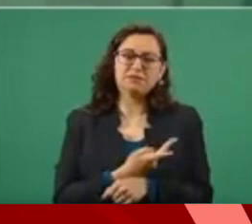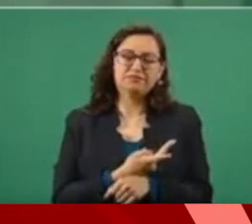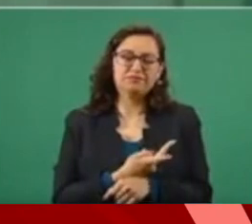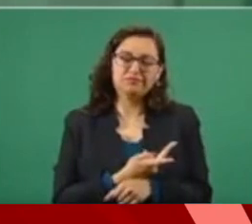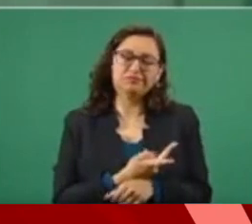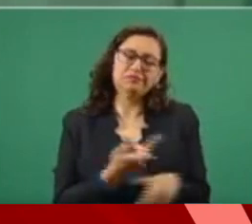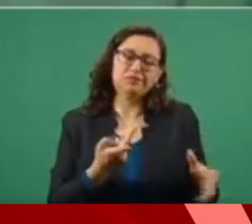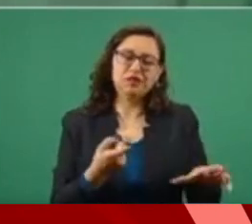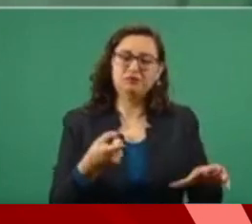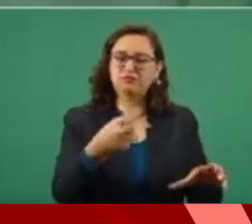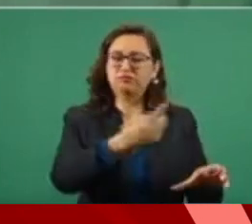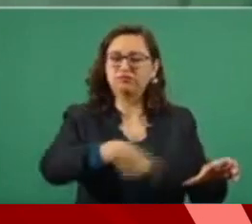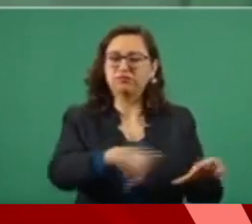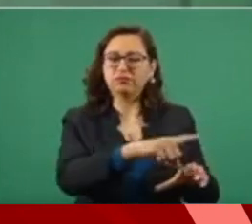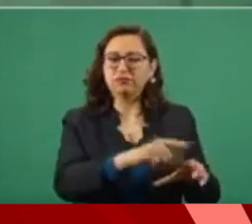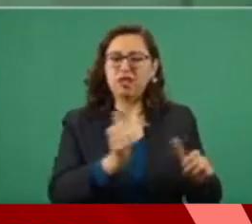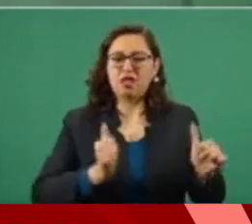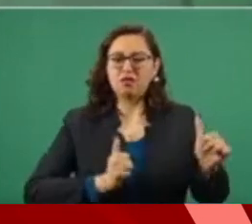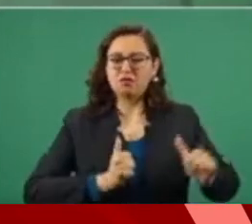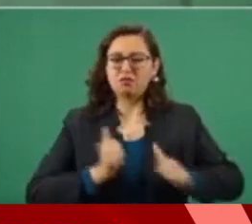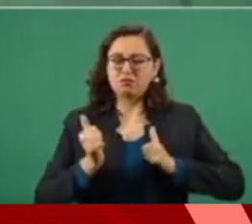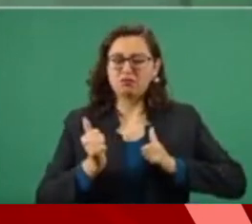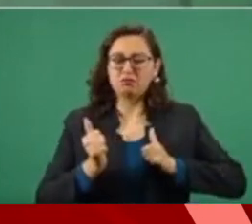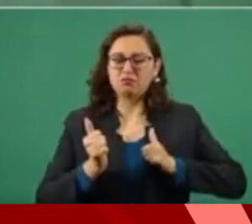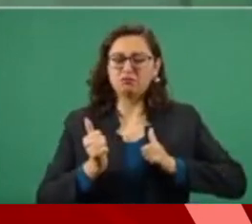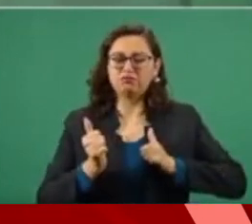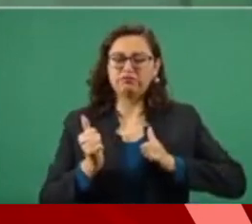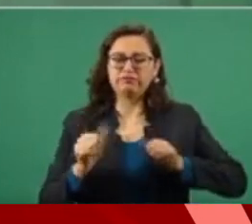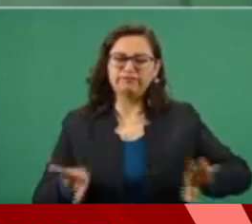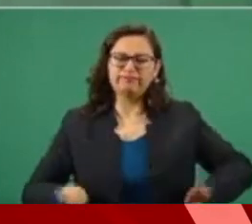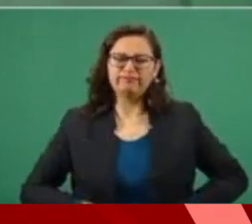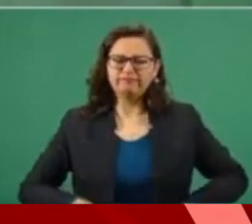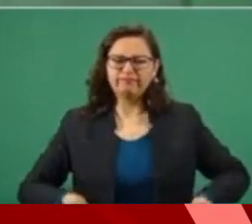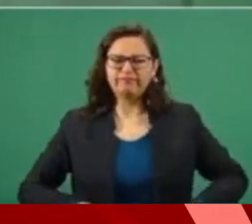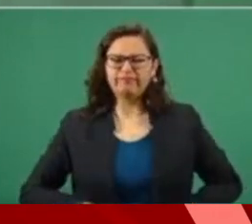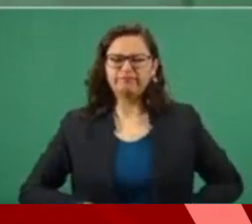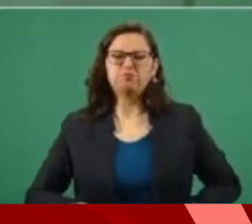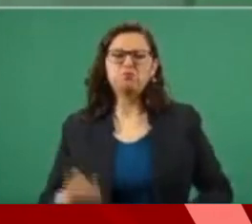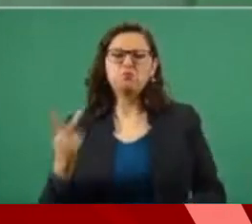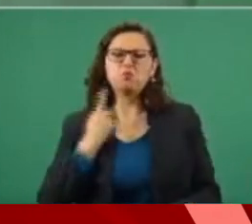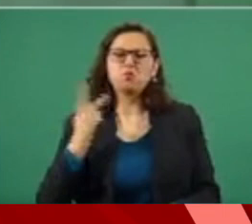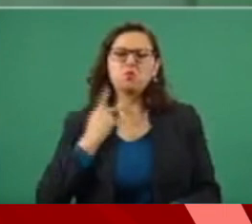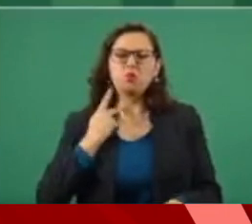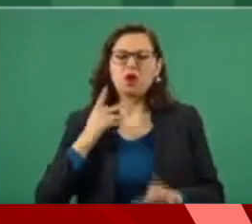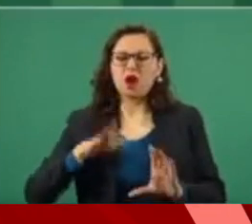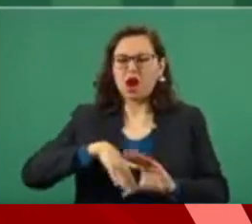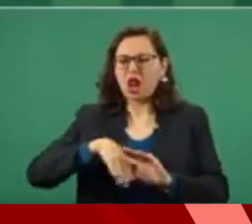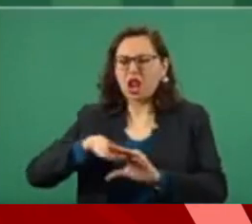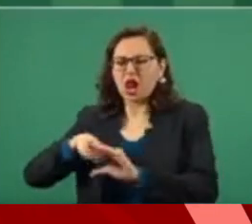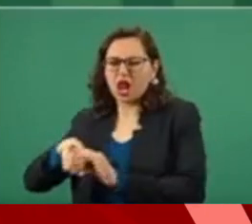de que